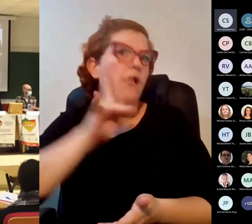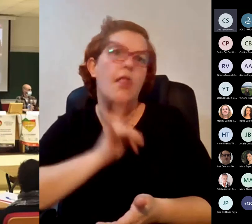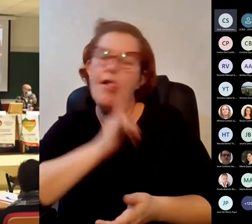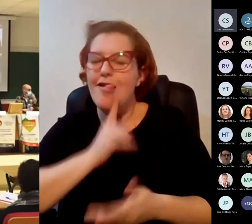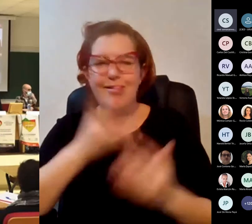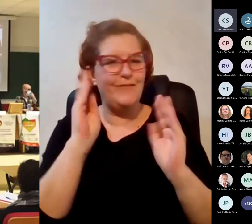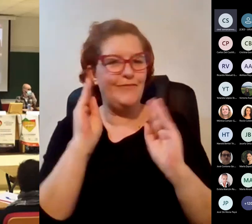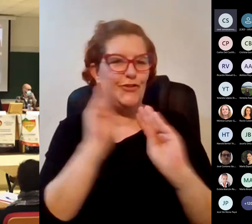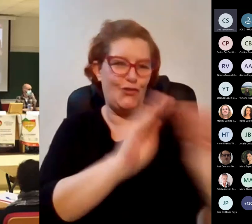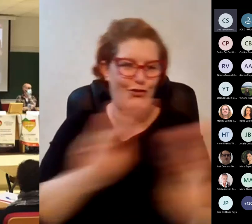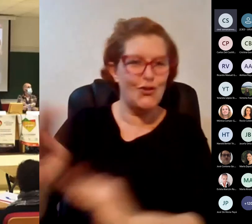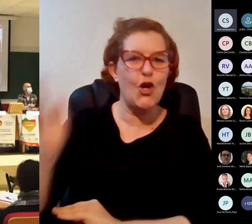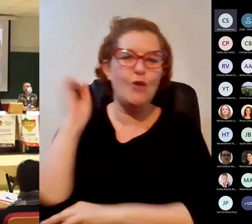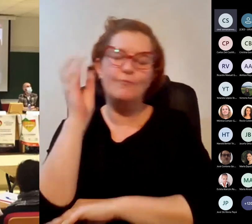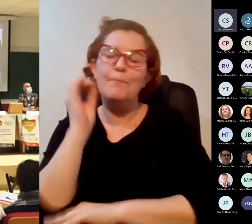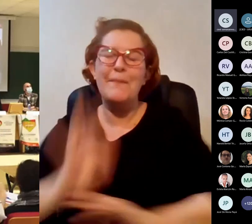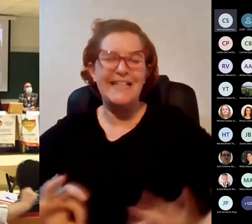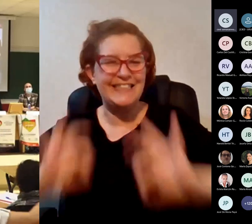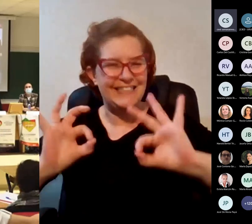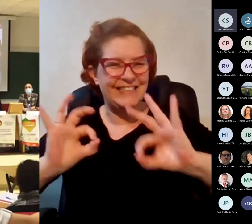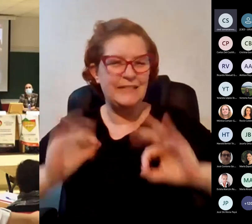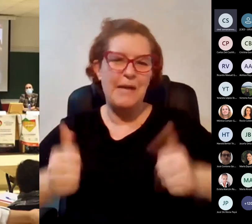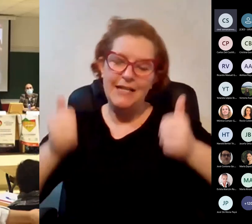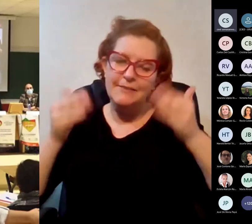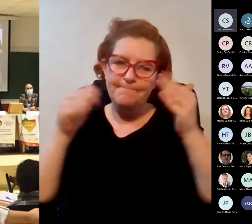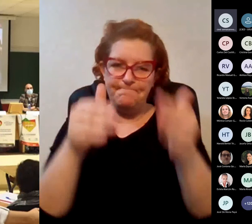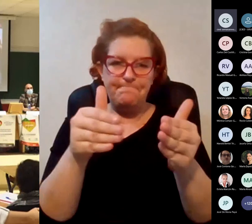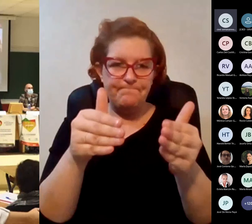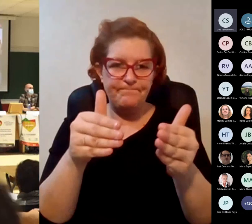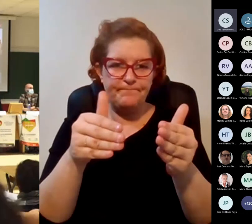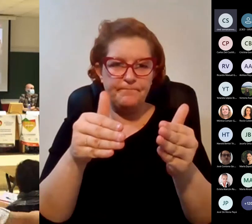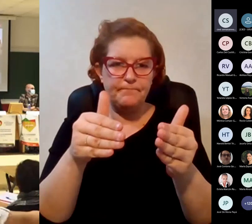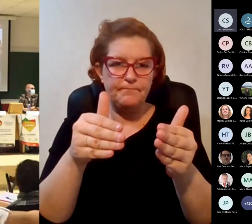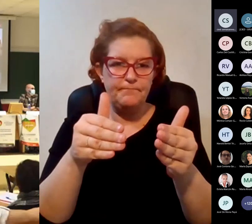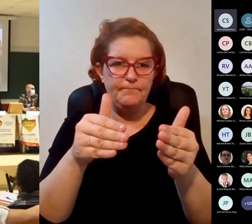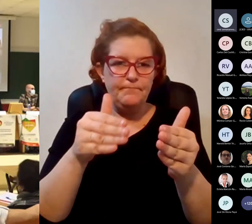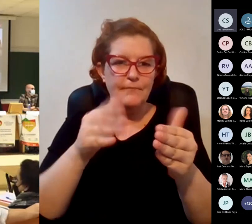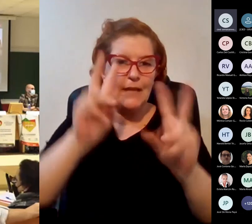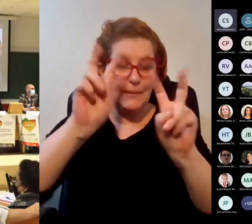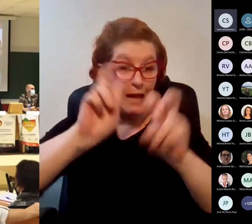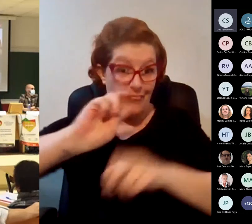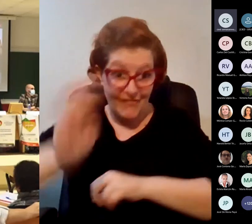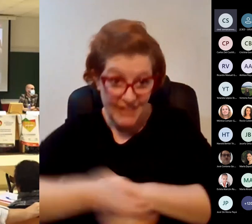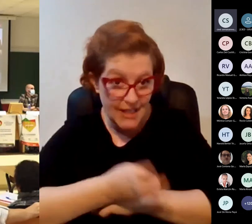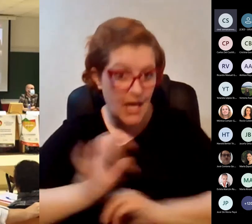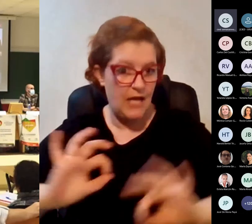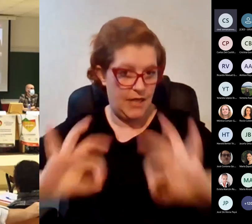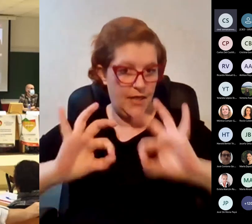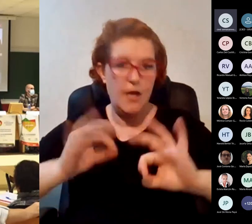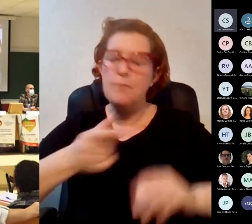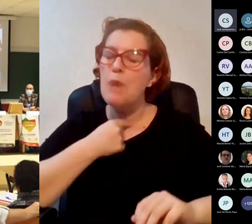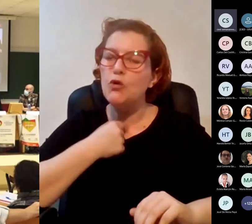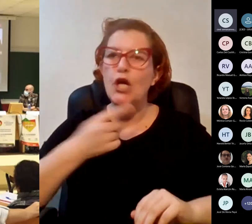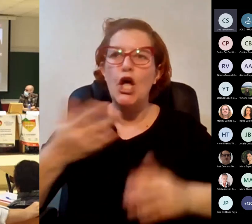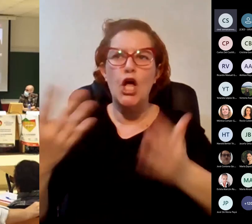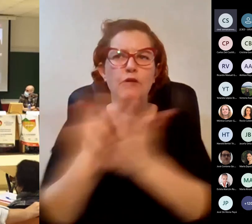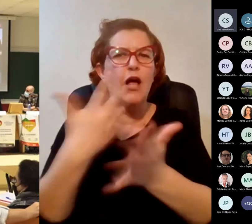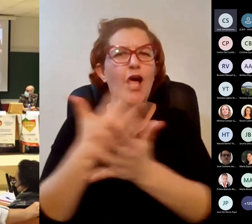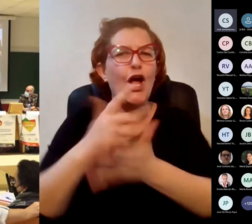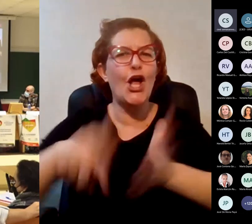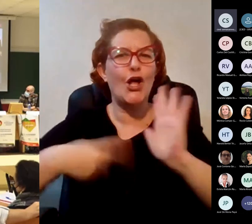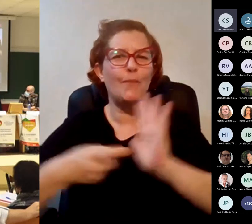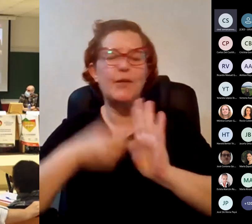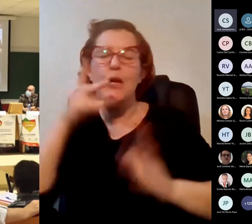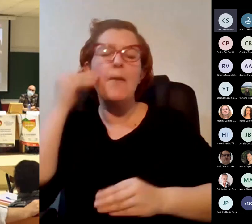pero en particular a a la diversidad sobre todo que me ha gustado todo lo que habéis contado ya que